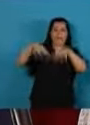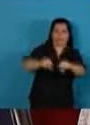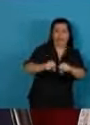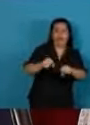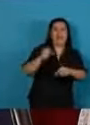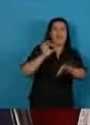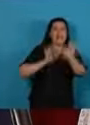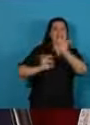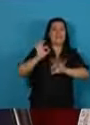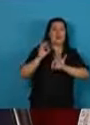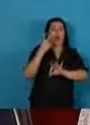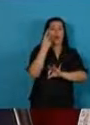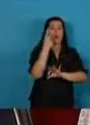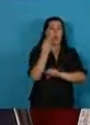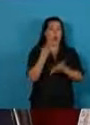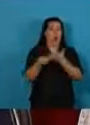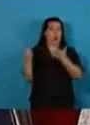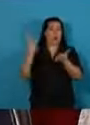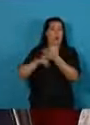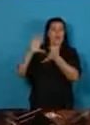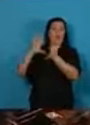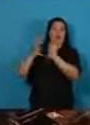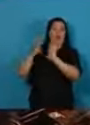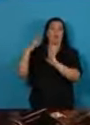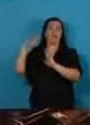XXI.